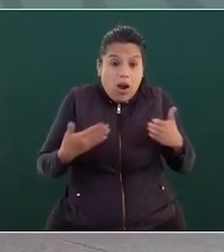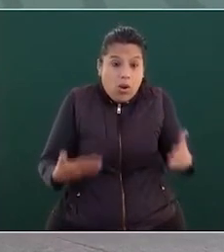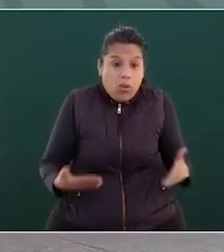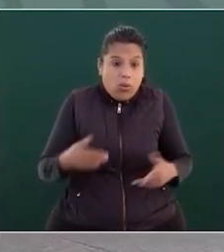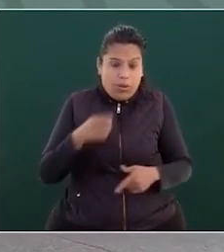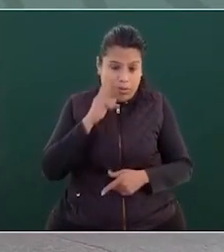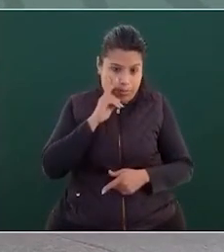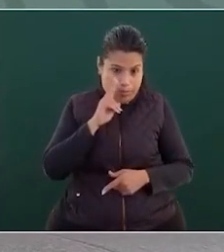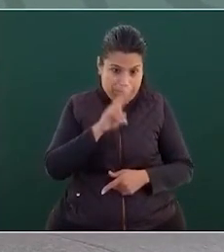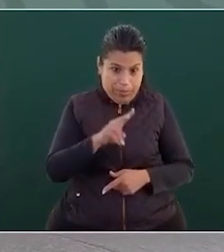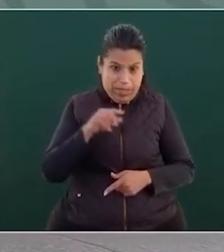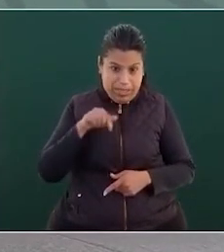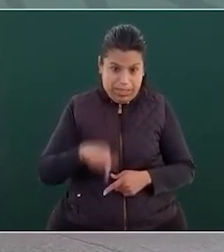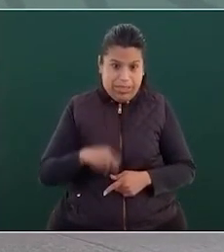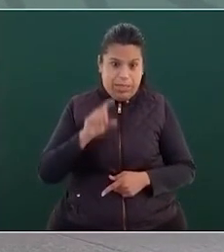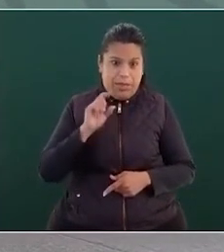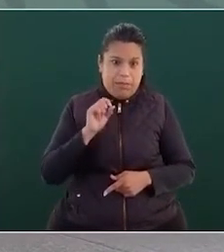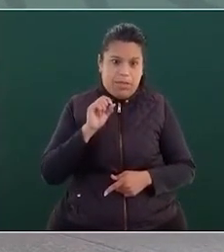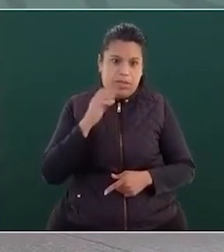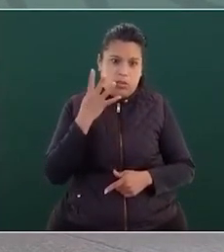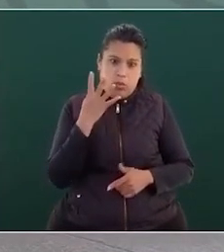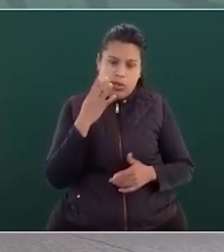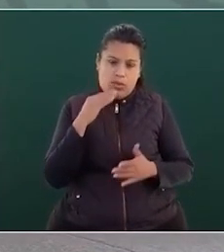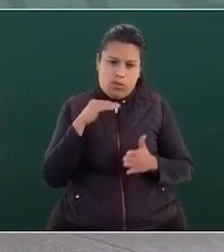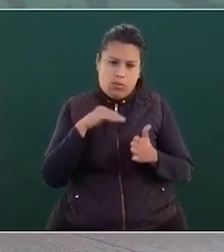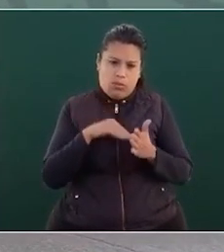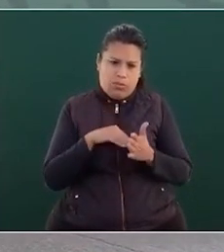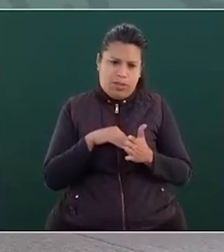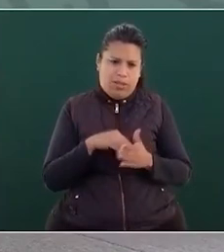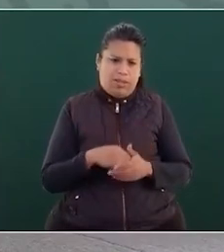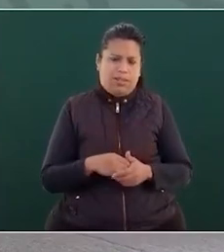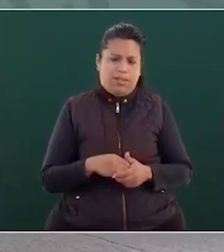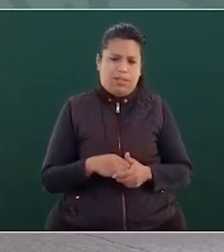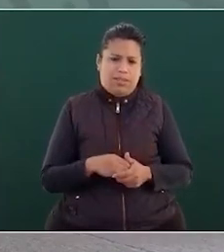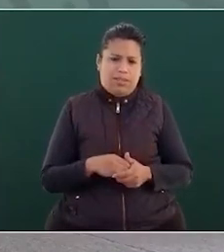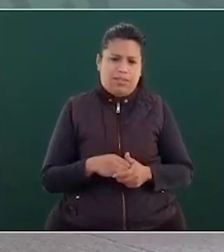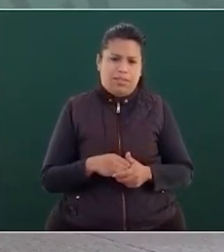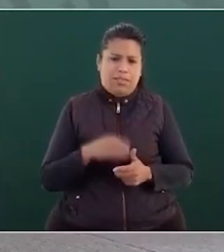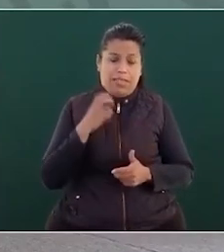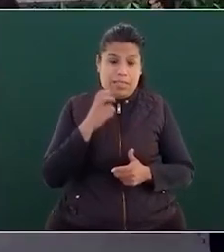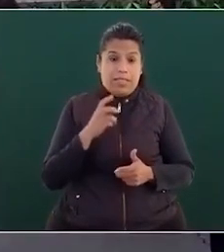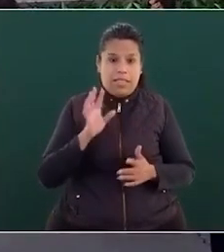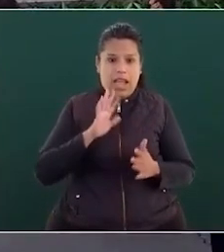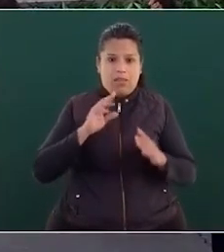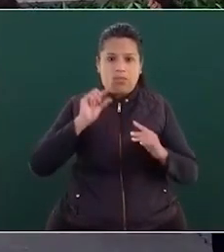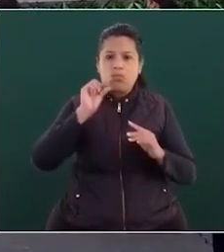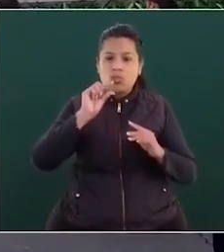hasta ahora se va a hacer récord